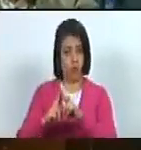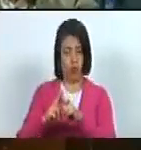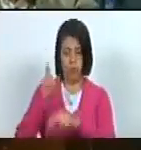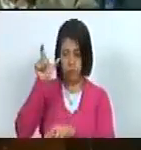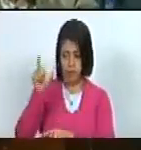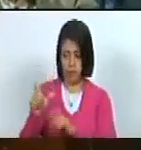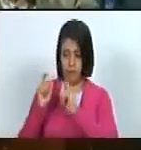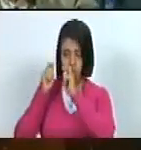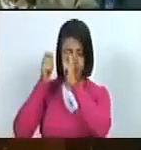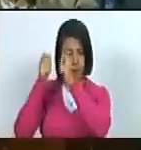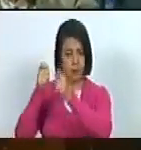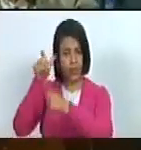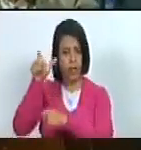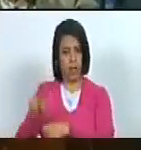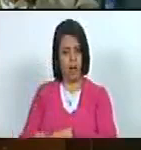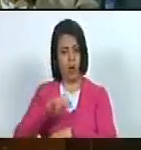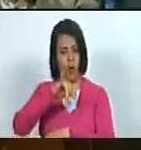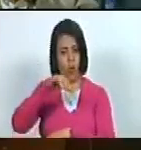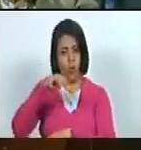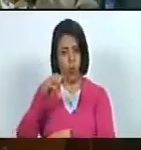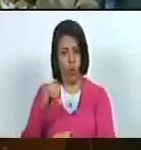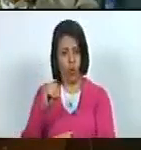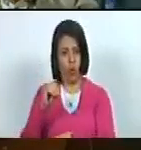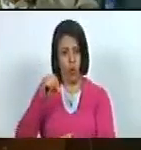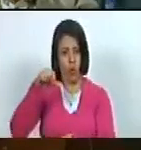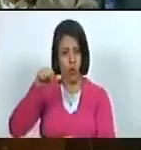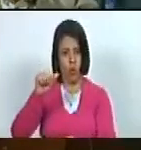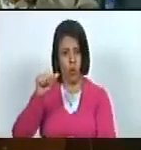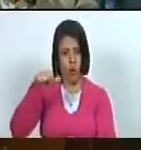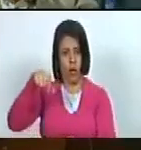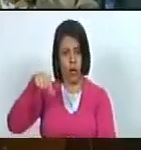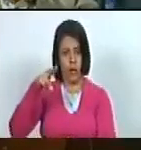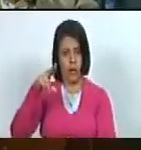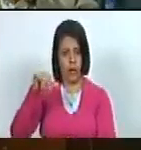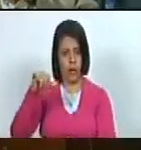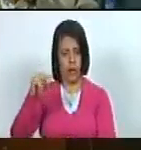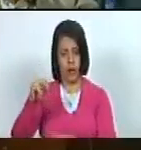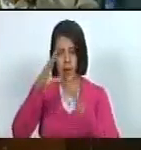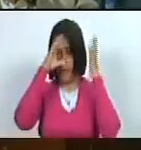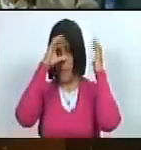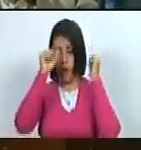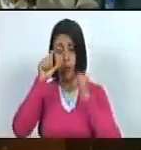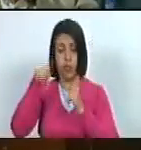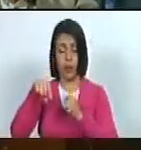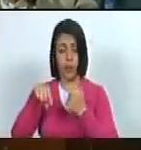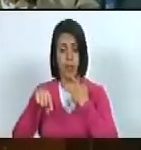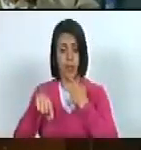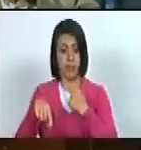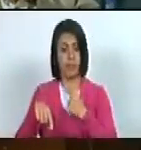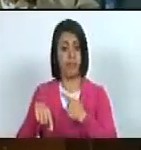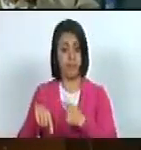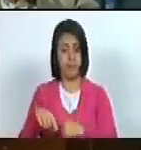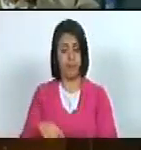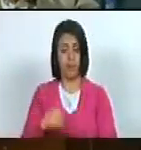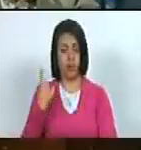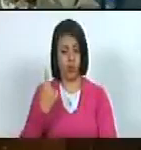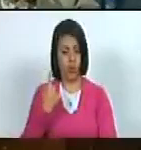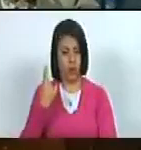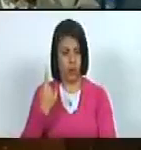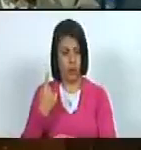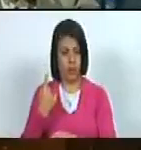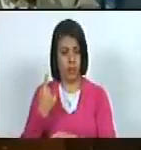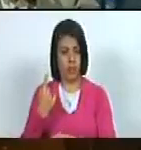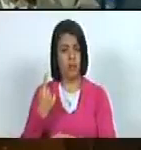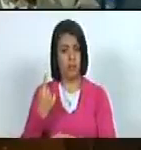condecoración que se le está haciendo a este compañero embajador también es una mención que no solamente